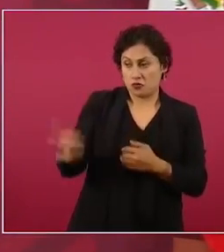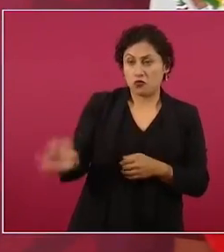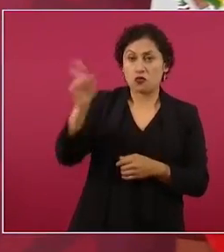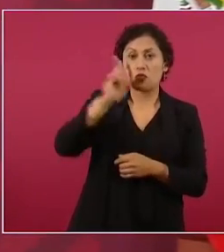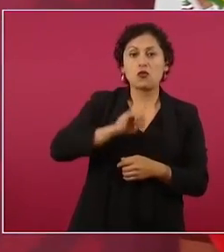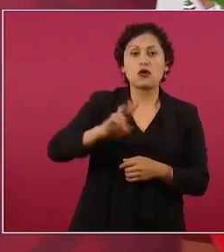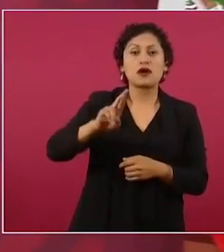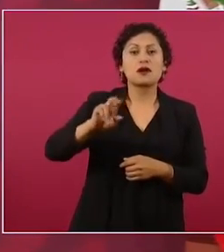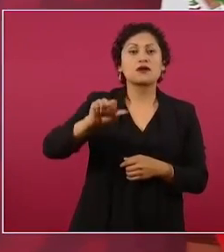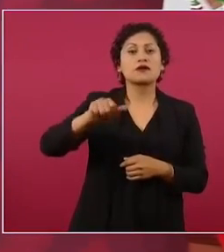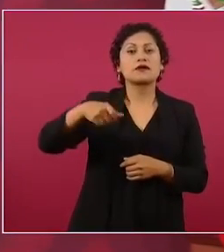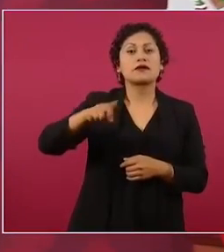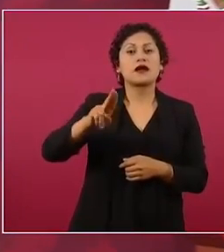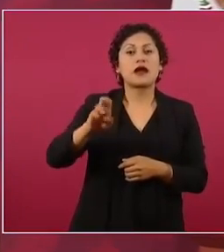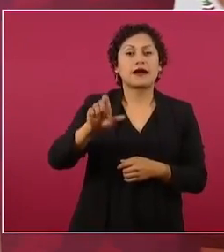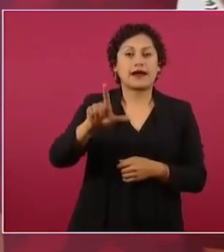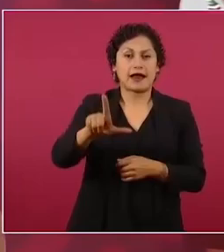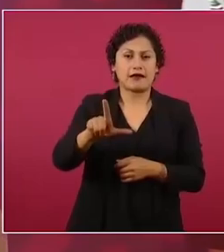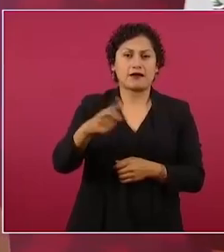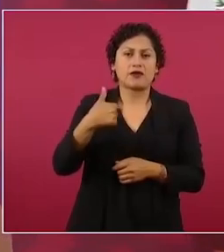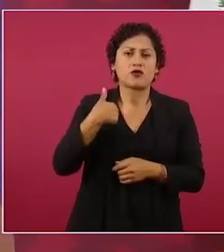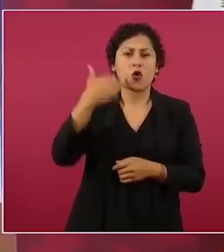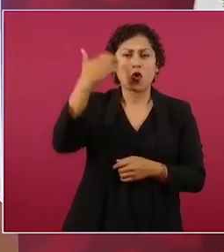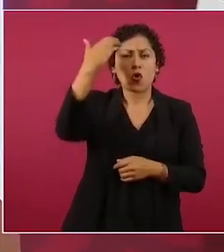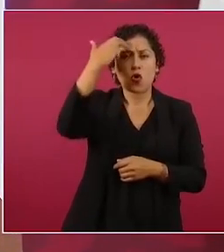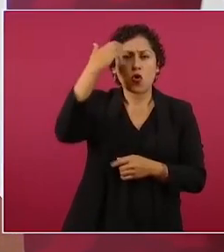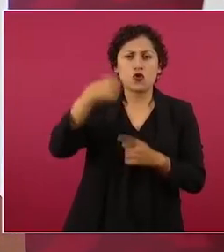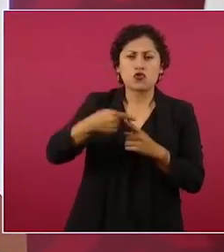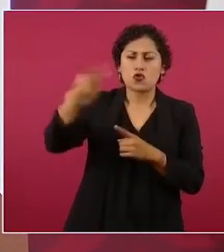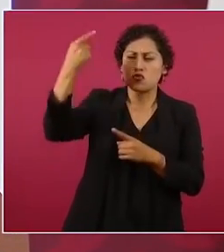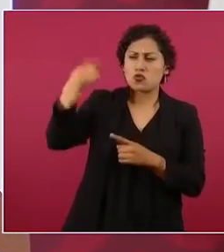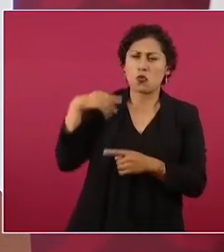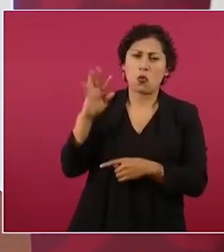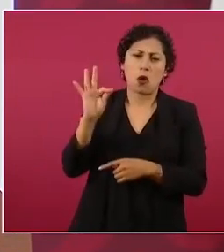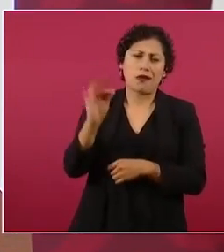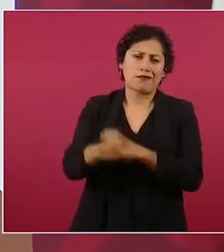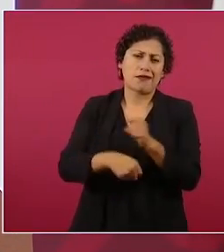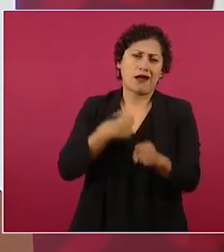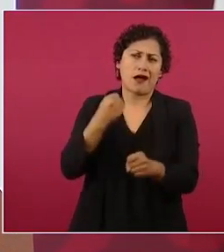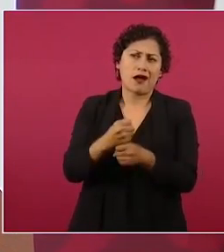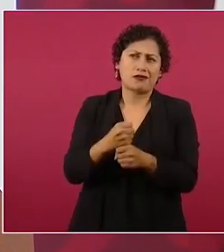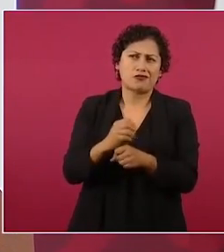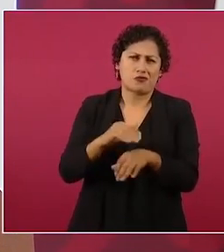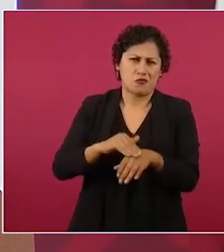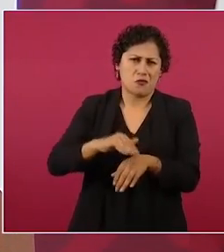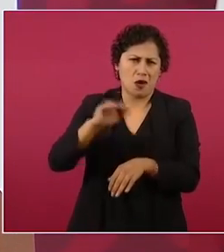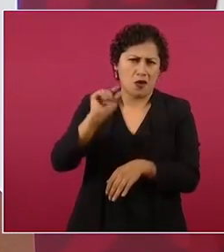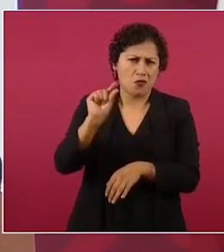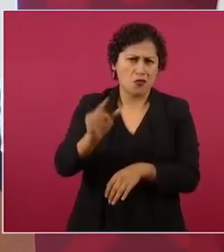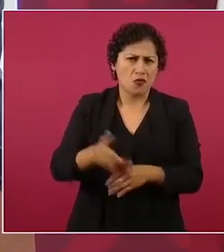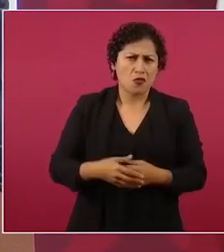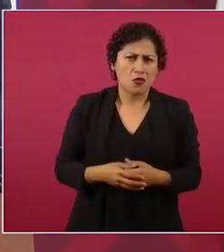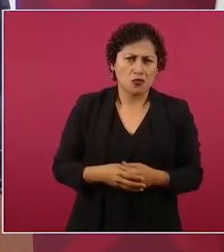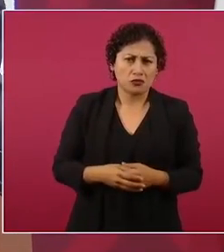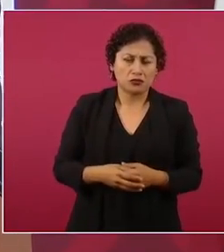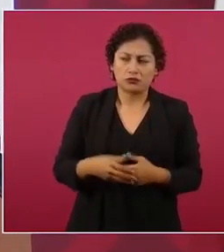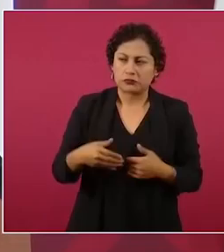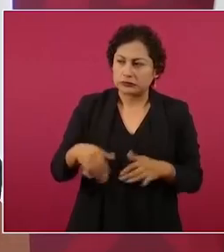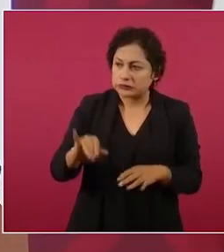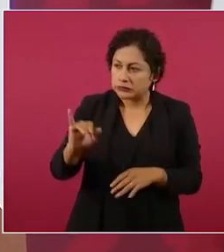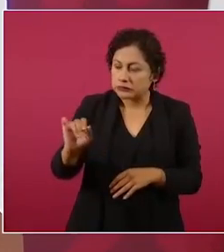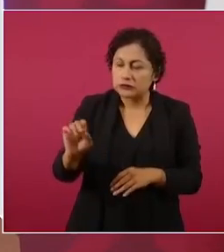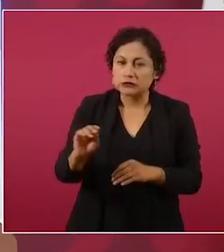40 años, un poco más, claro, casi 50,